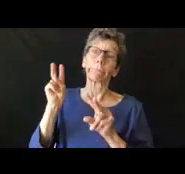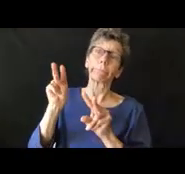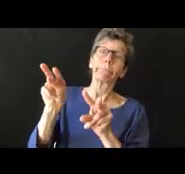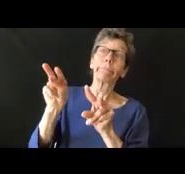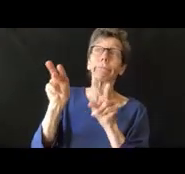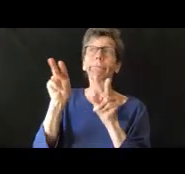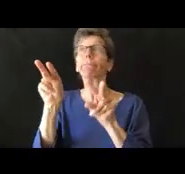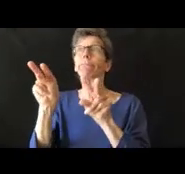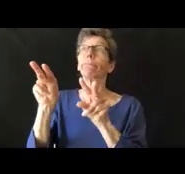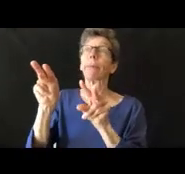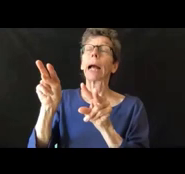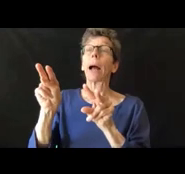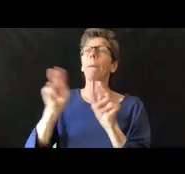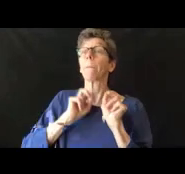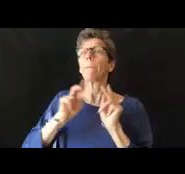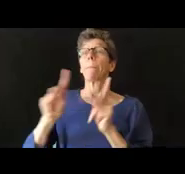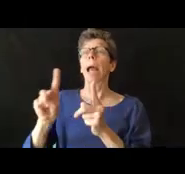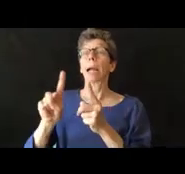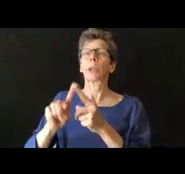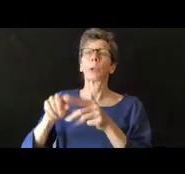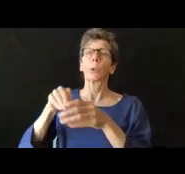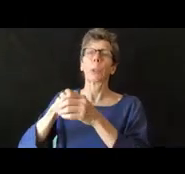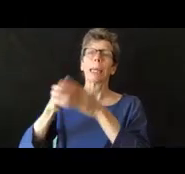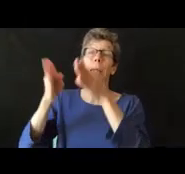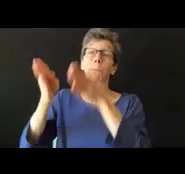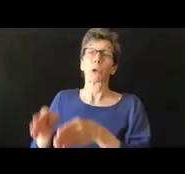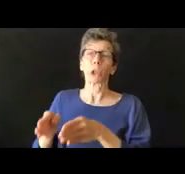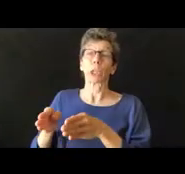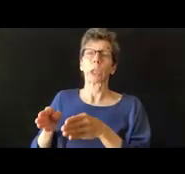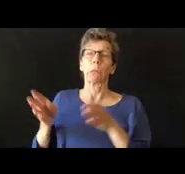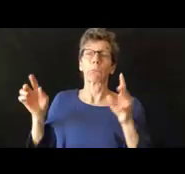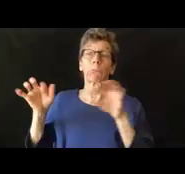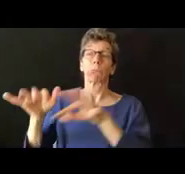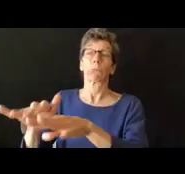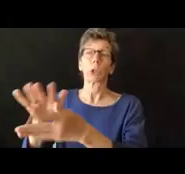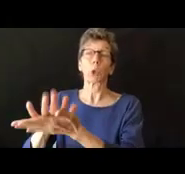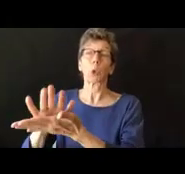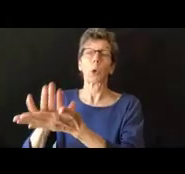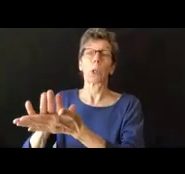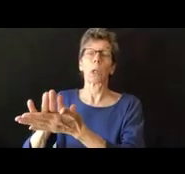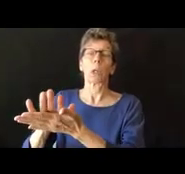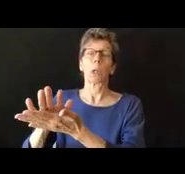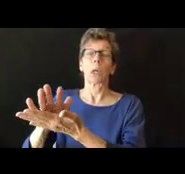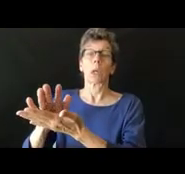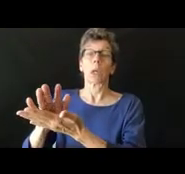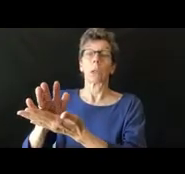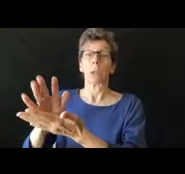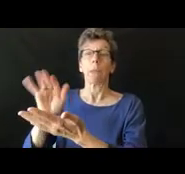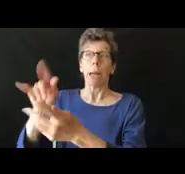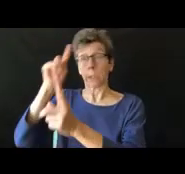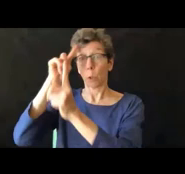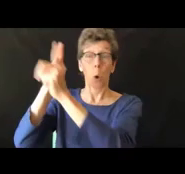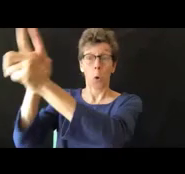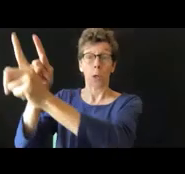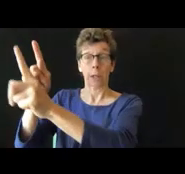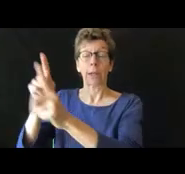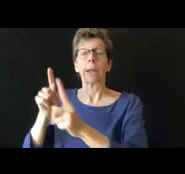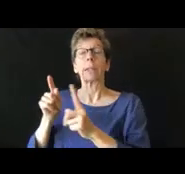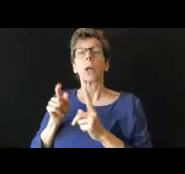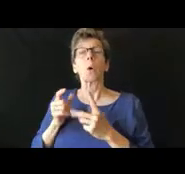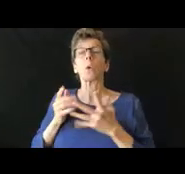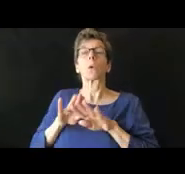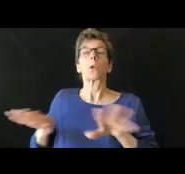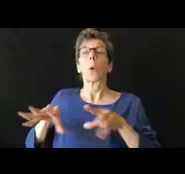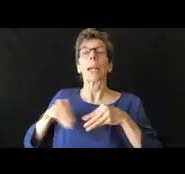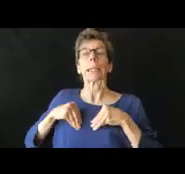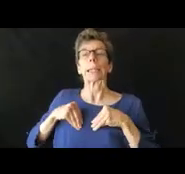en la escuela sin restricciones entonces cualquier cambio que ustedes acordaron en este momento pues lo más seguro es que van a ser